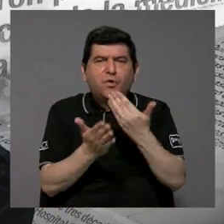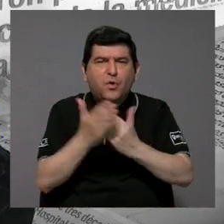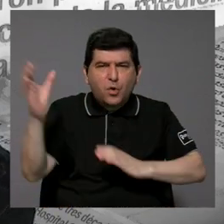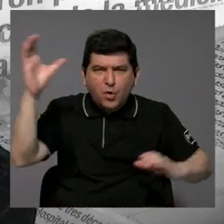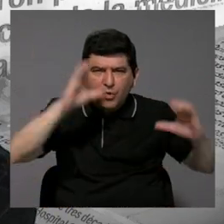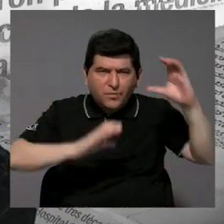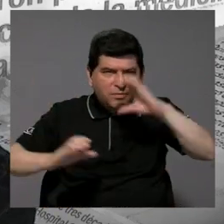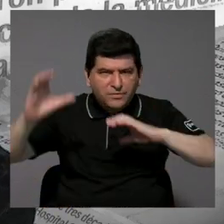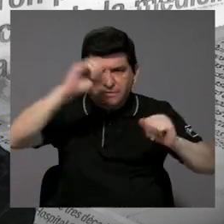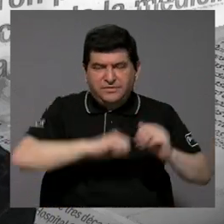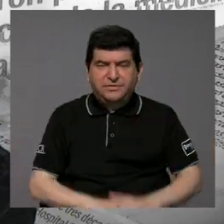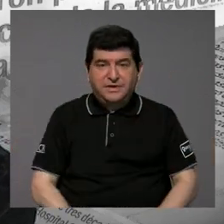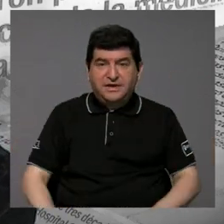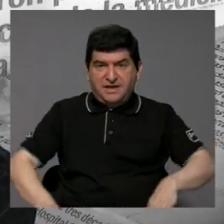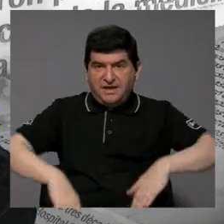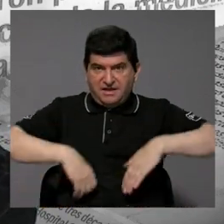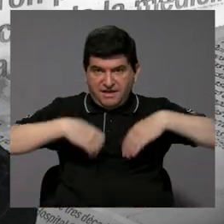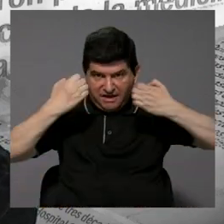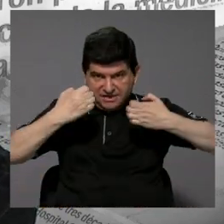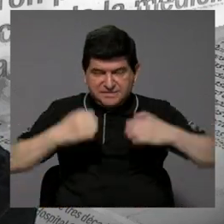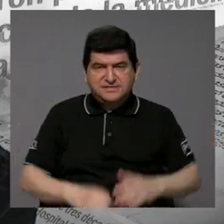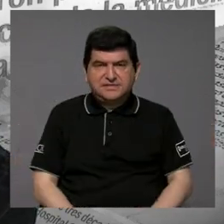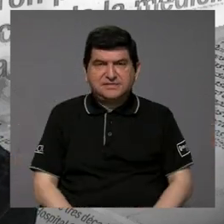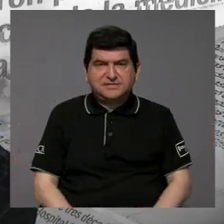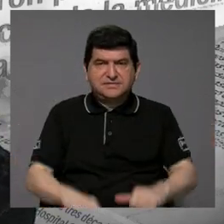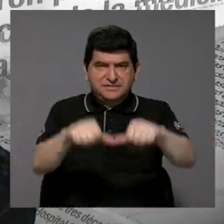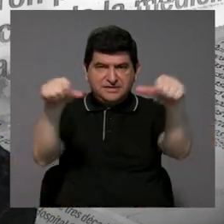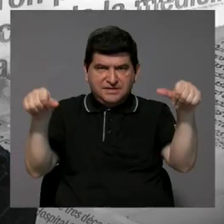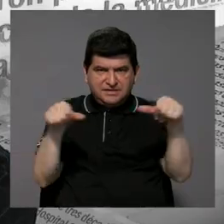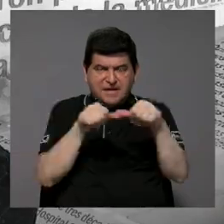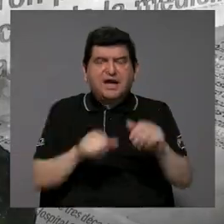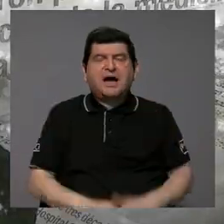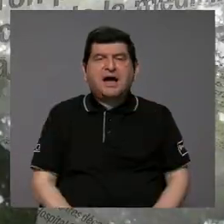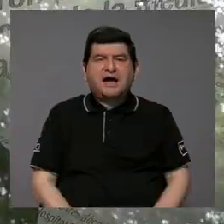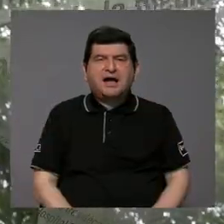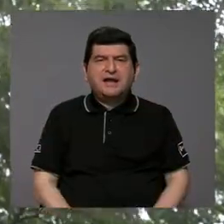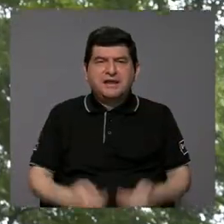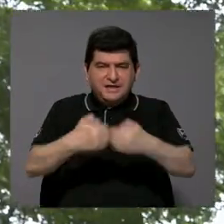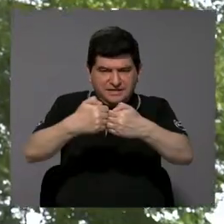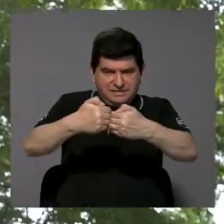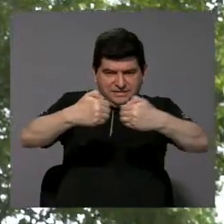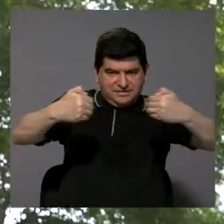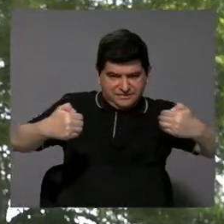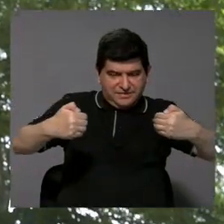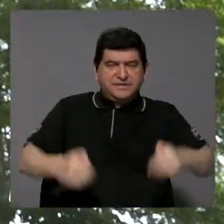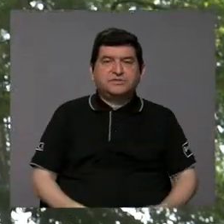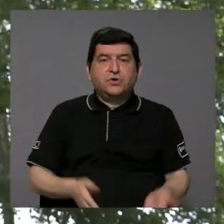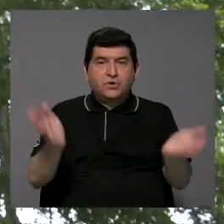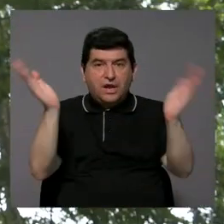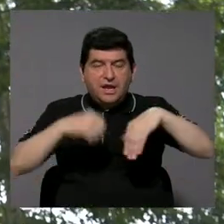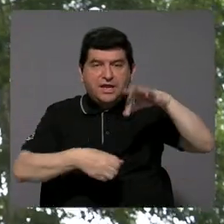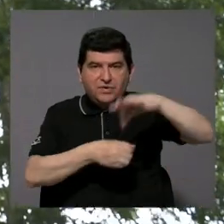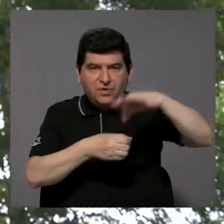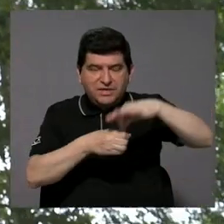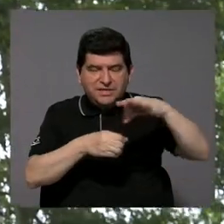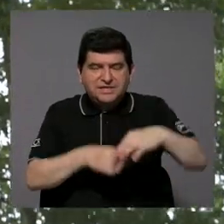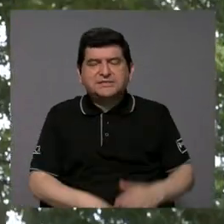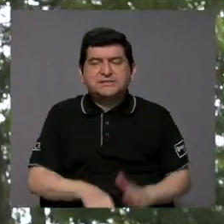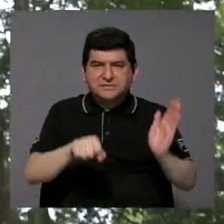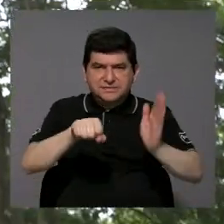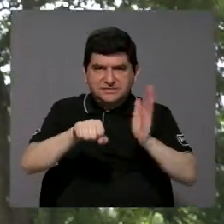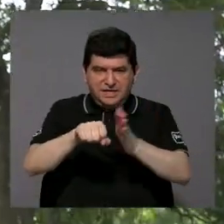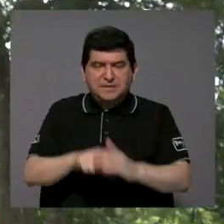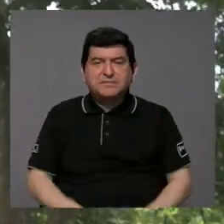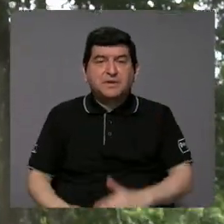científica, de que si existe una zona de amortiguamiento, una zona donde no exista cultivo de piña,